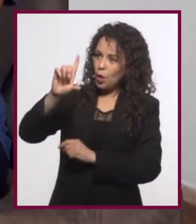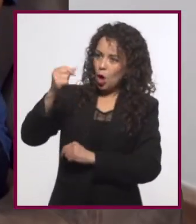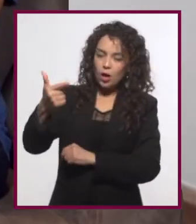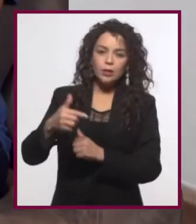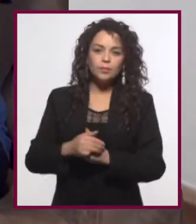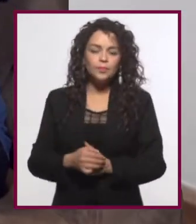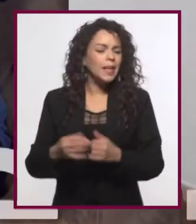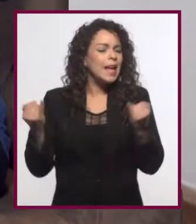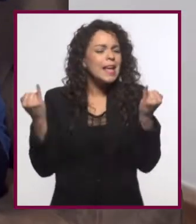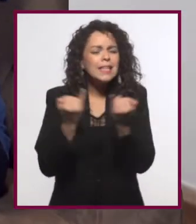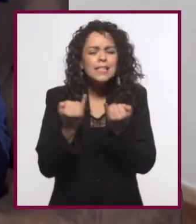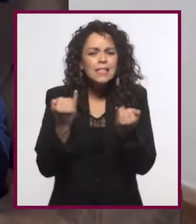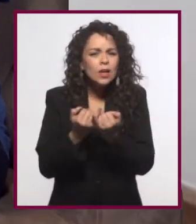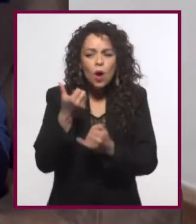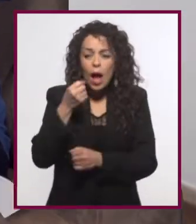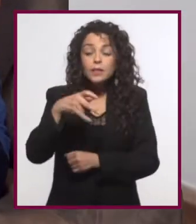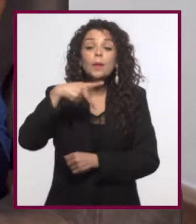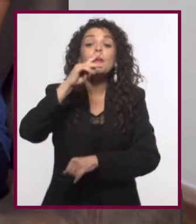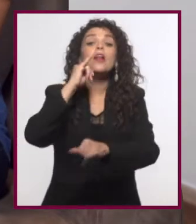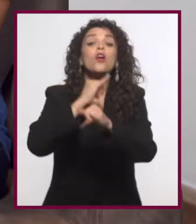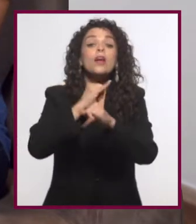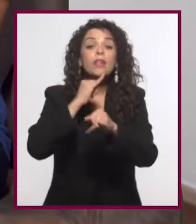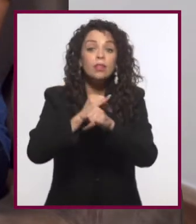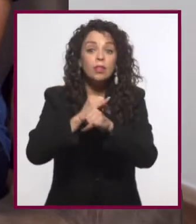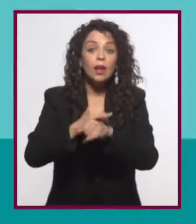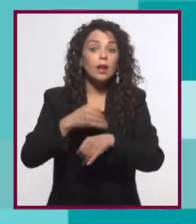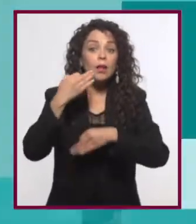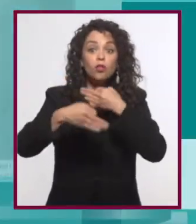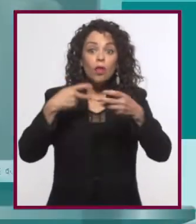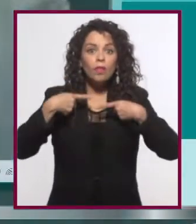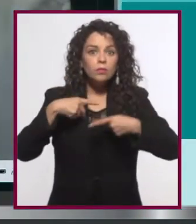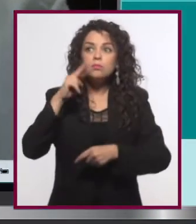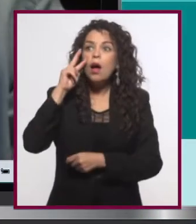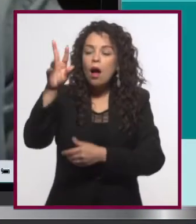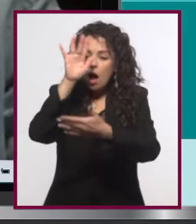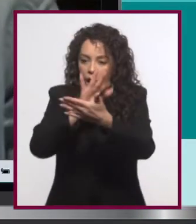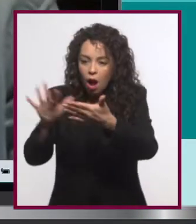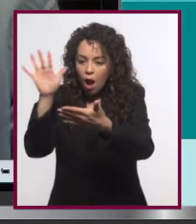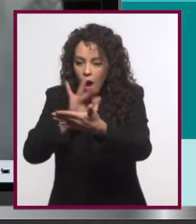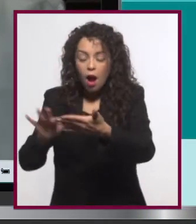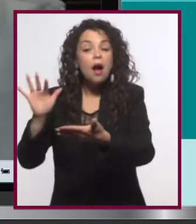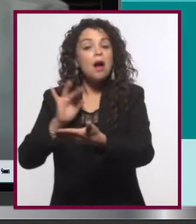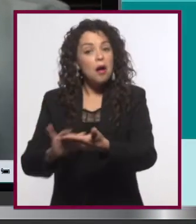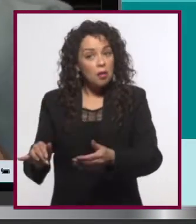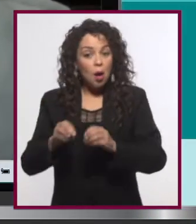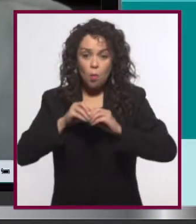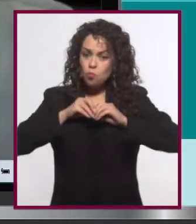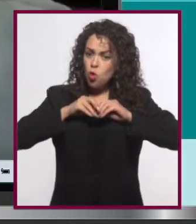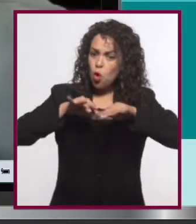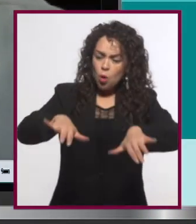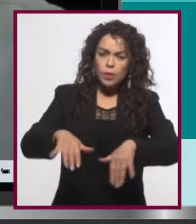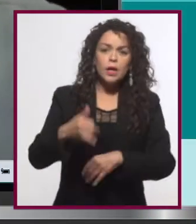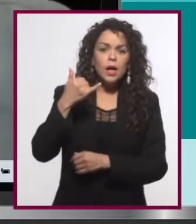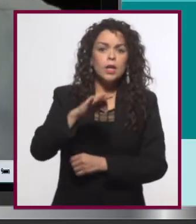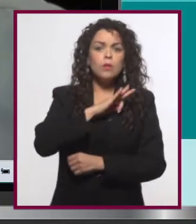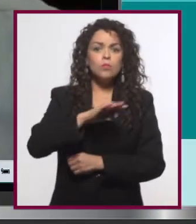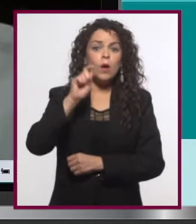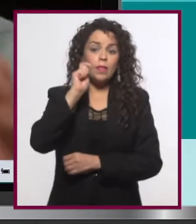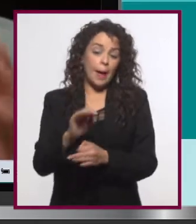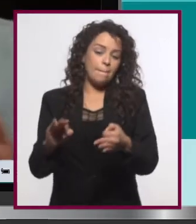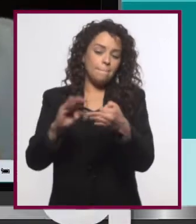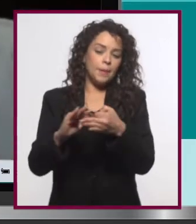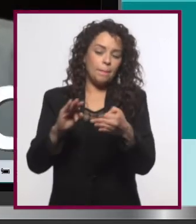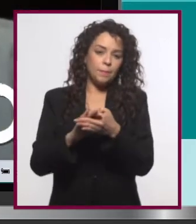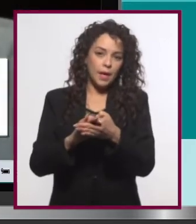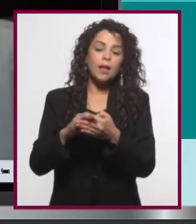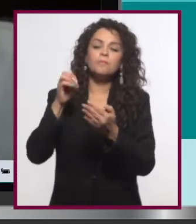un diario, pero en internet, público y que será leído por la gente. Además, en él se hacen publicaciones con